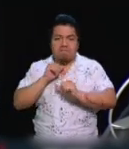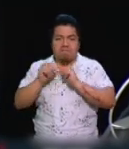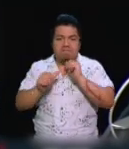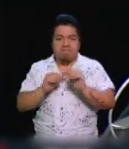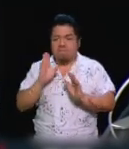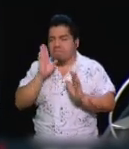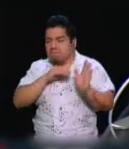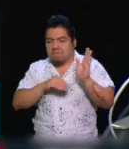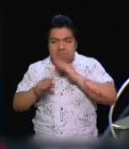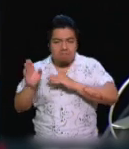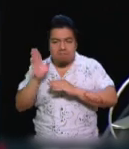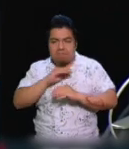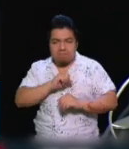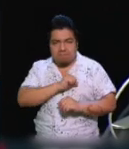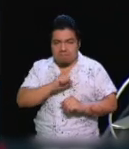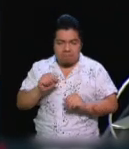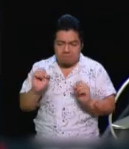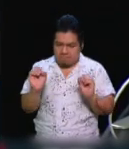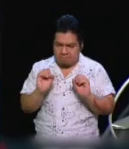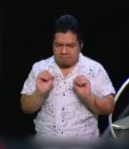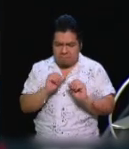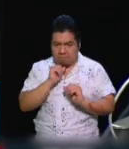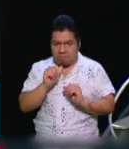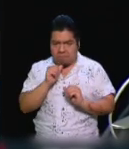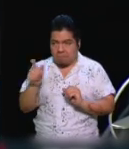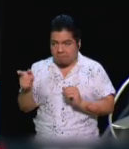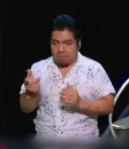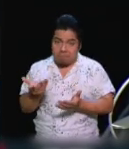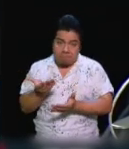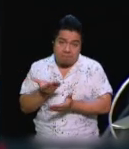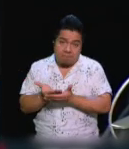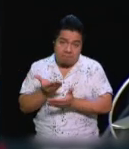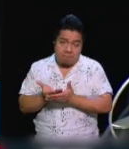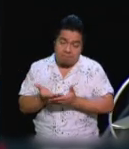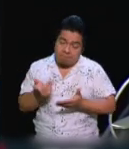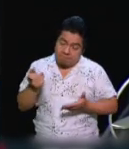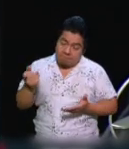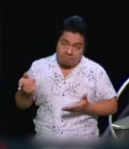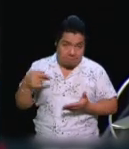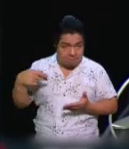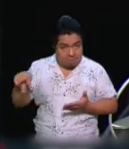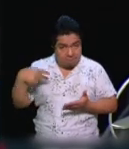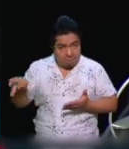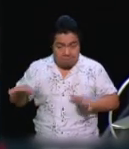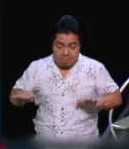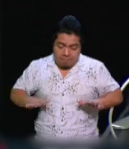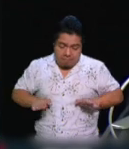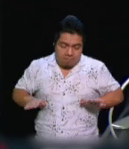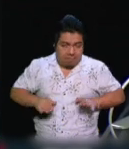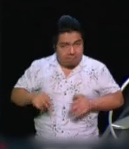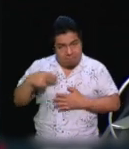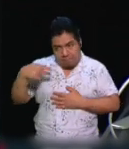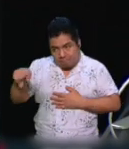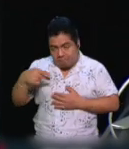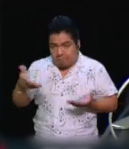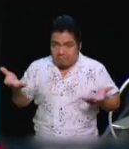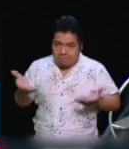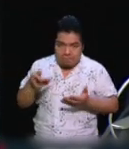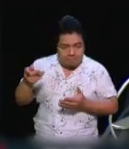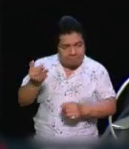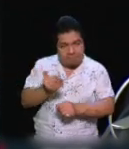deseo ningún mal, pero está pagando las consecuencias de sus actos delictivos